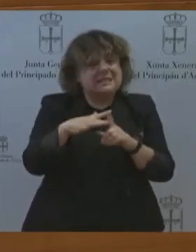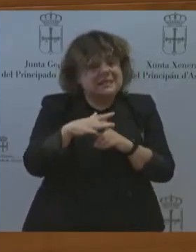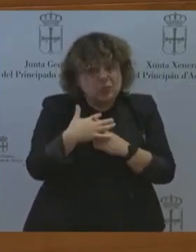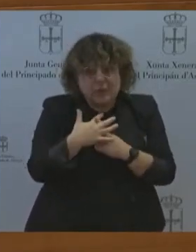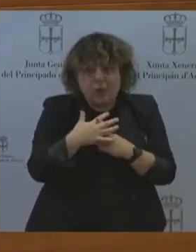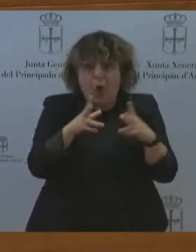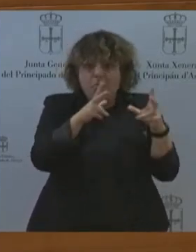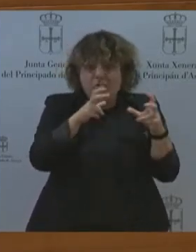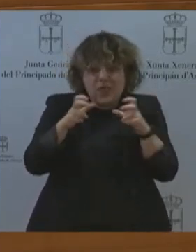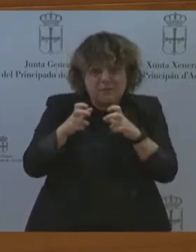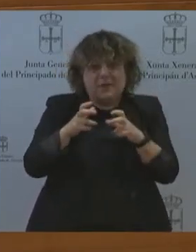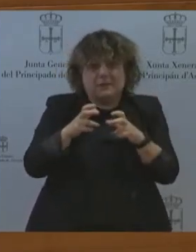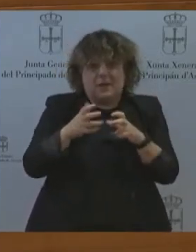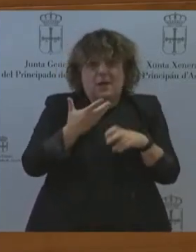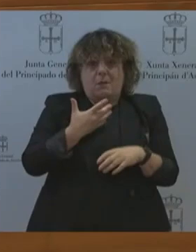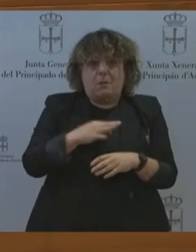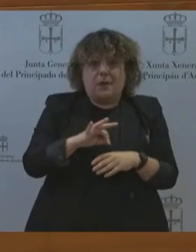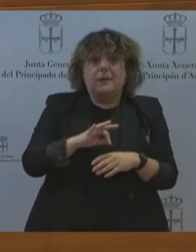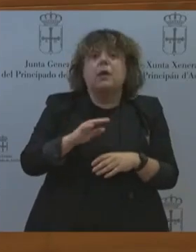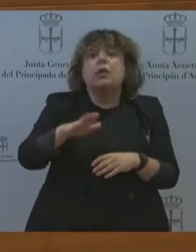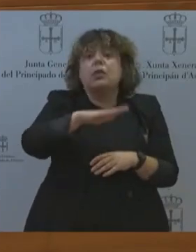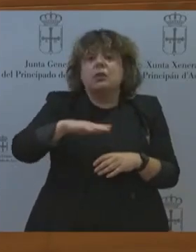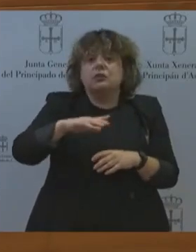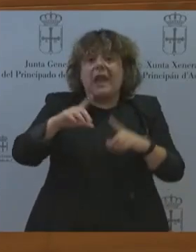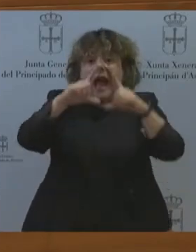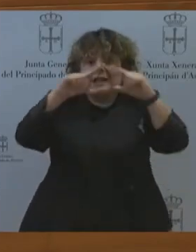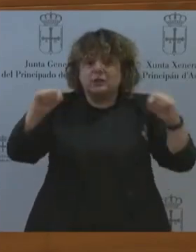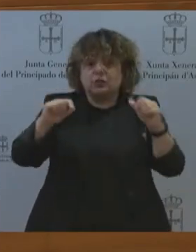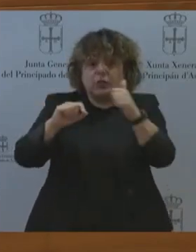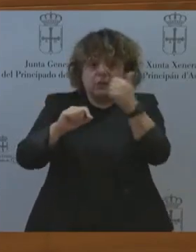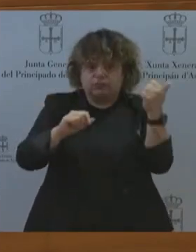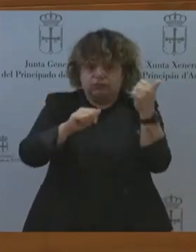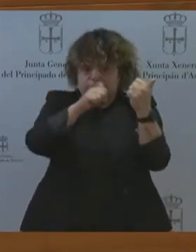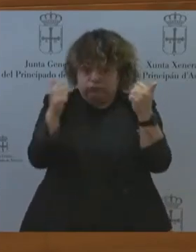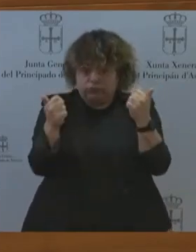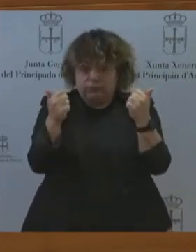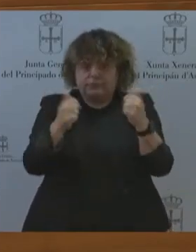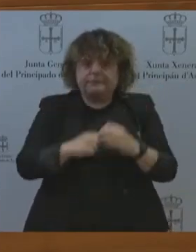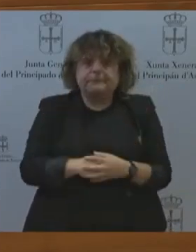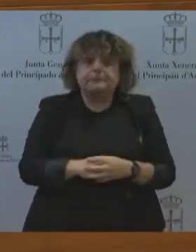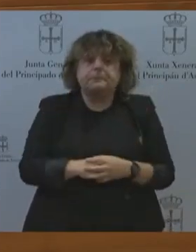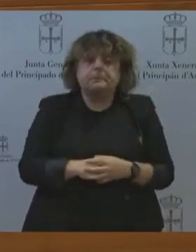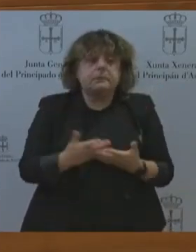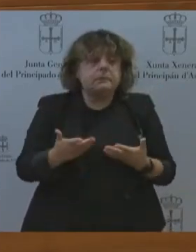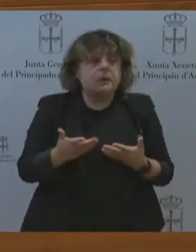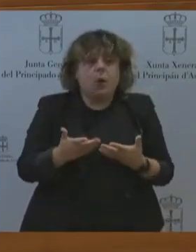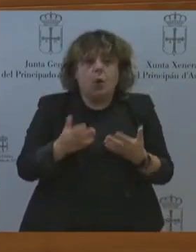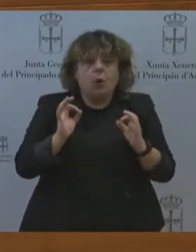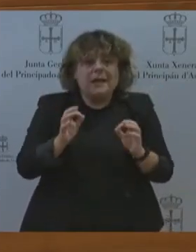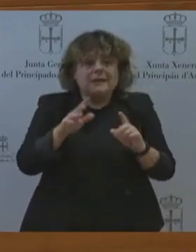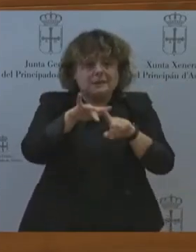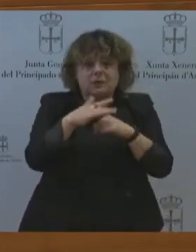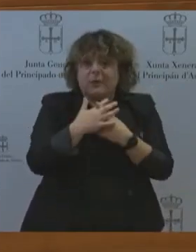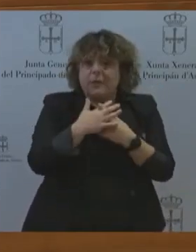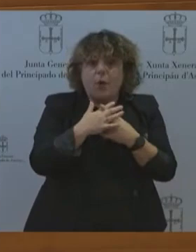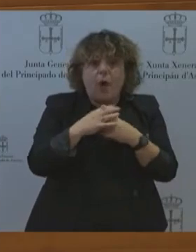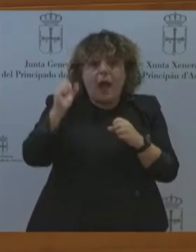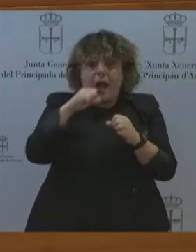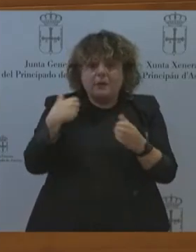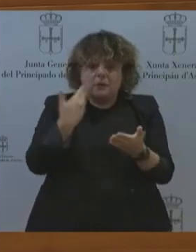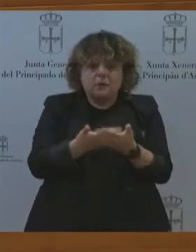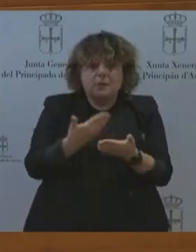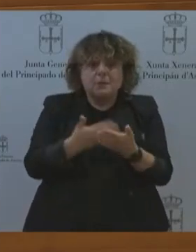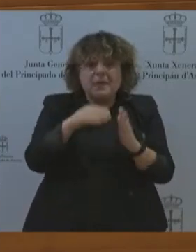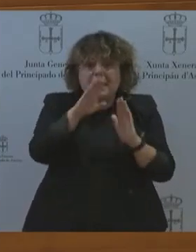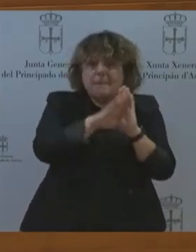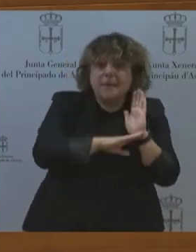nuestra región. Una coyuntura que lleva años exigiendo medidas concretas a modo de plan de choque que hasta hoy, de